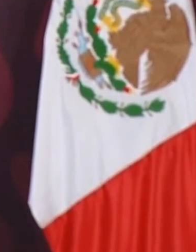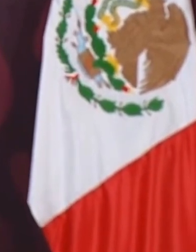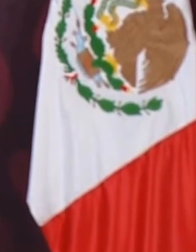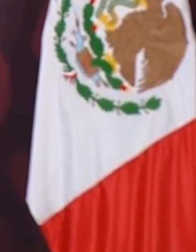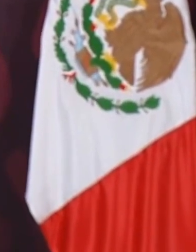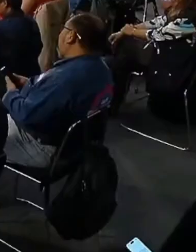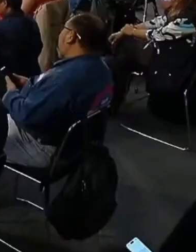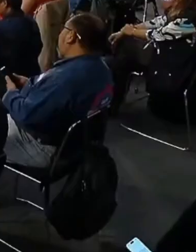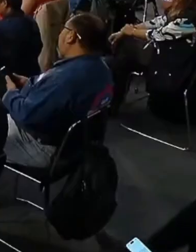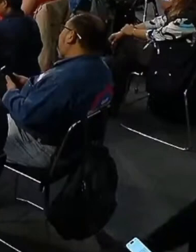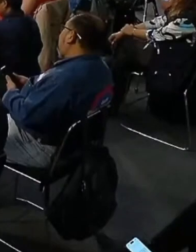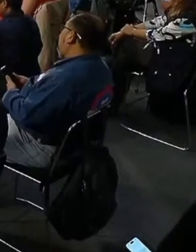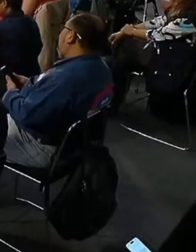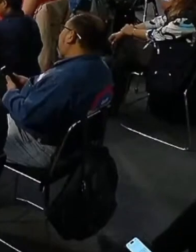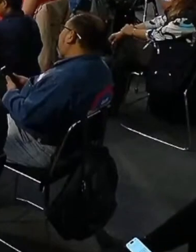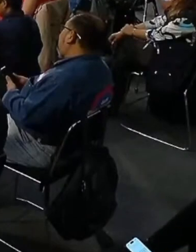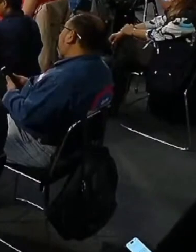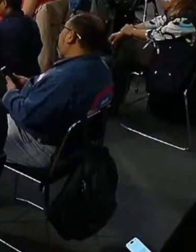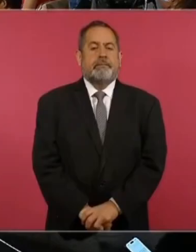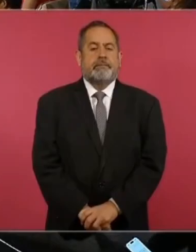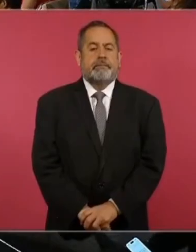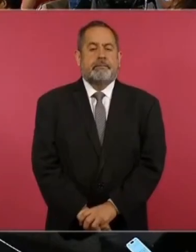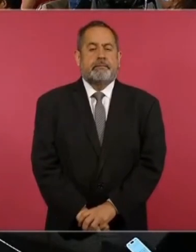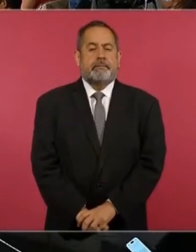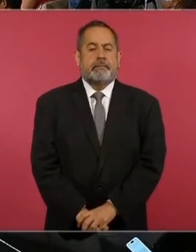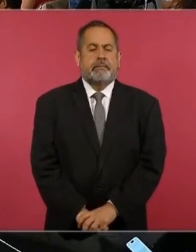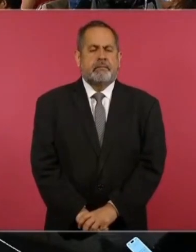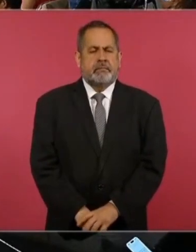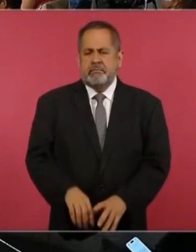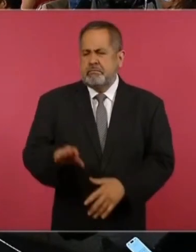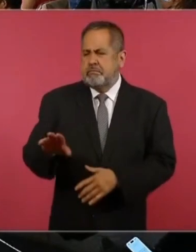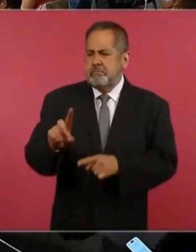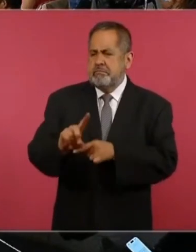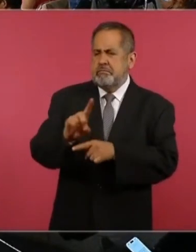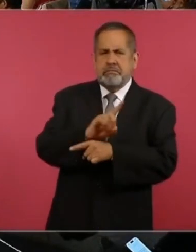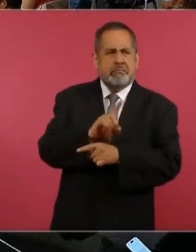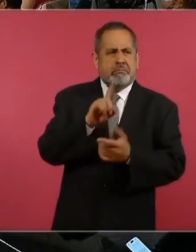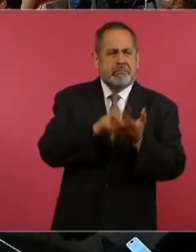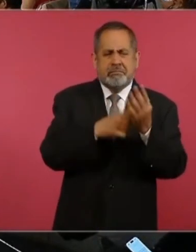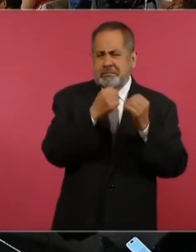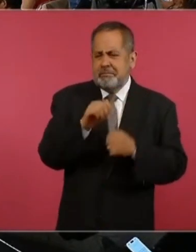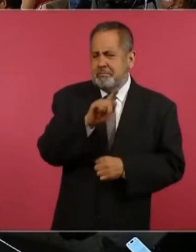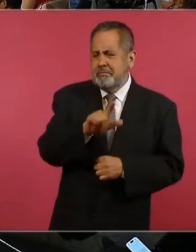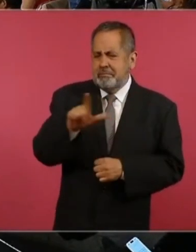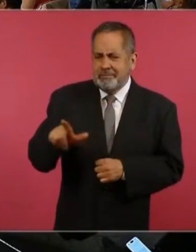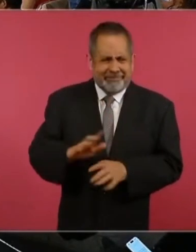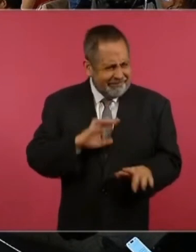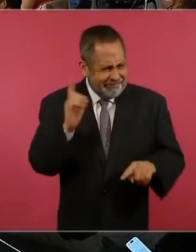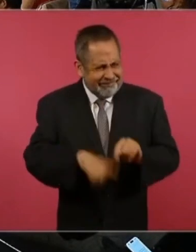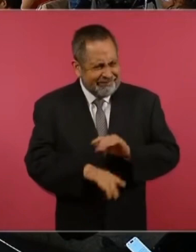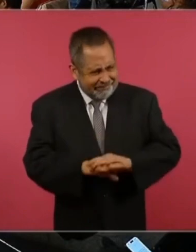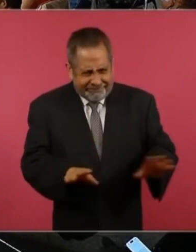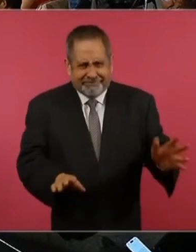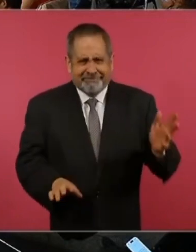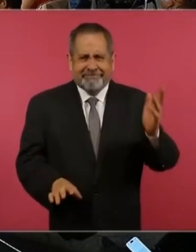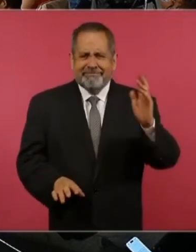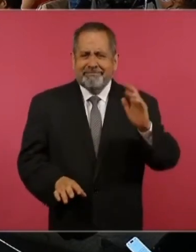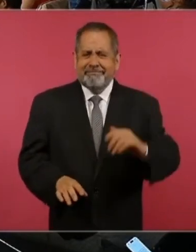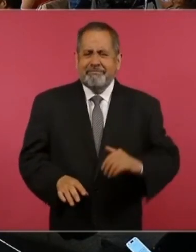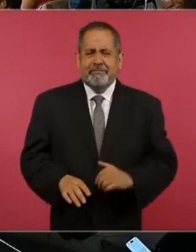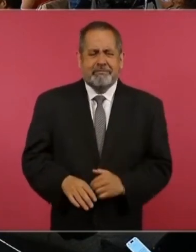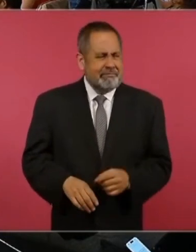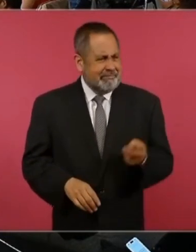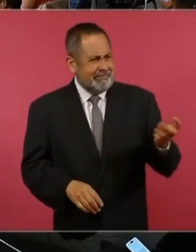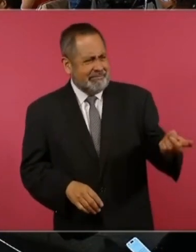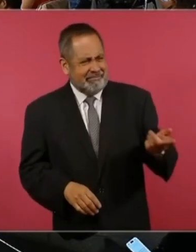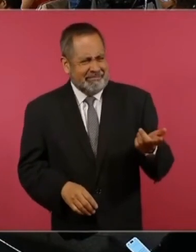Dicen, no es que lo hacemos desde 1977, pues ya quítenlo, porque